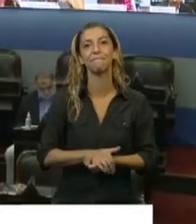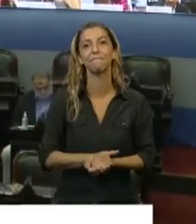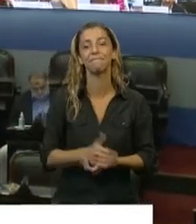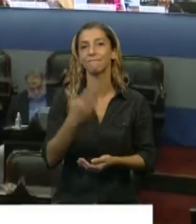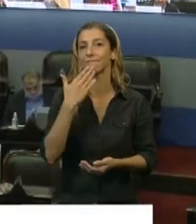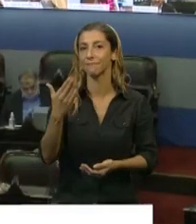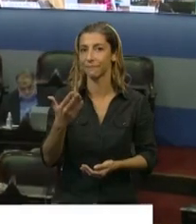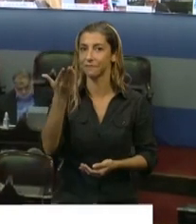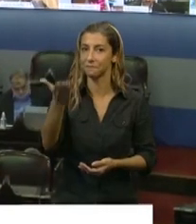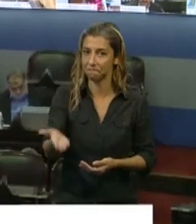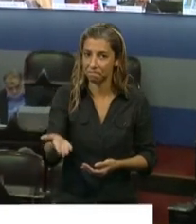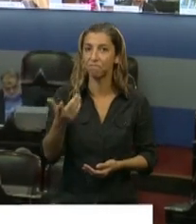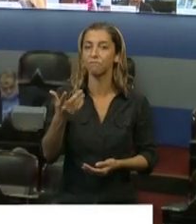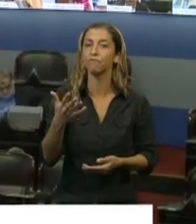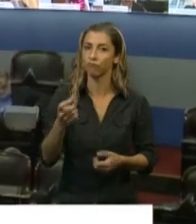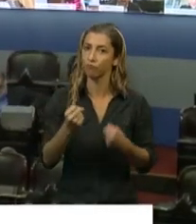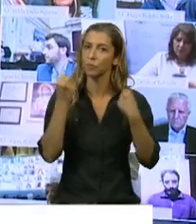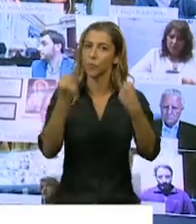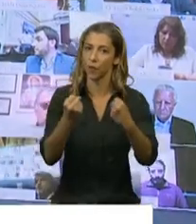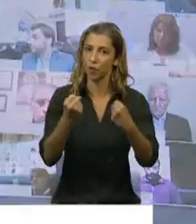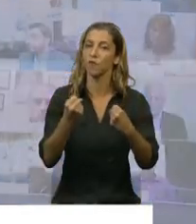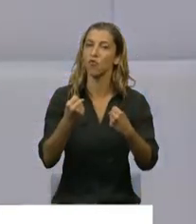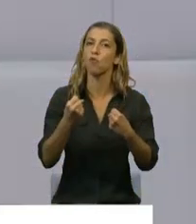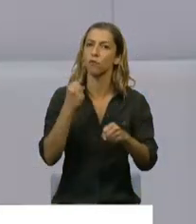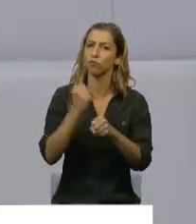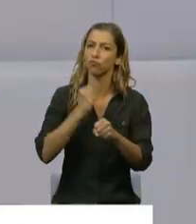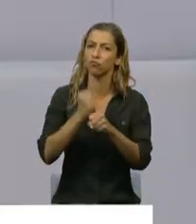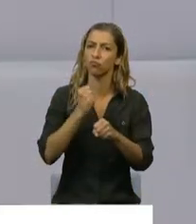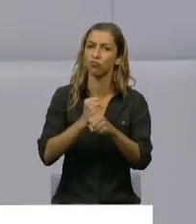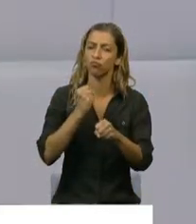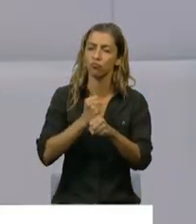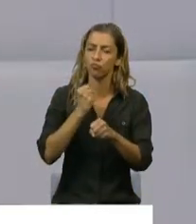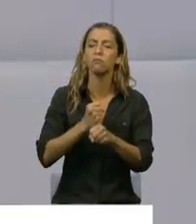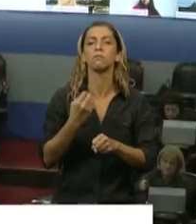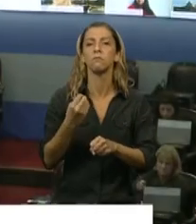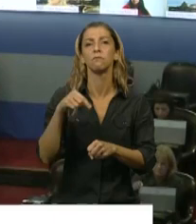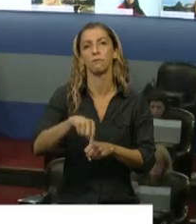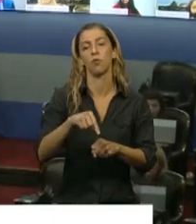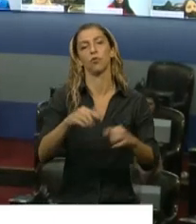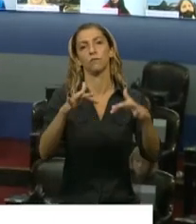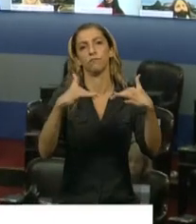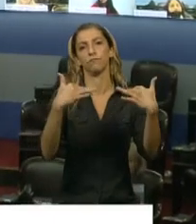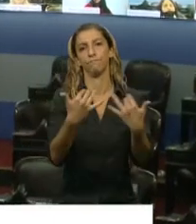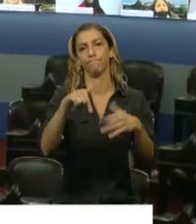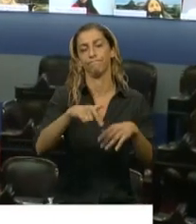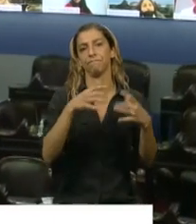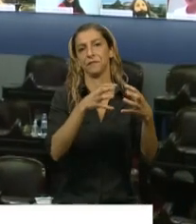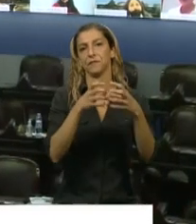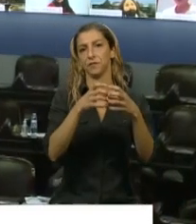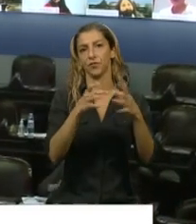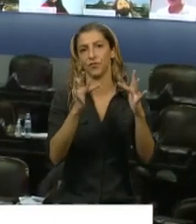con gran tenacidad ha trabajado para que hoy podamos estar aquí teniendo esta sesión.